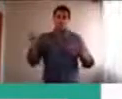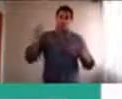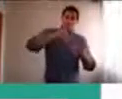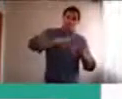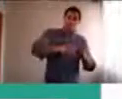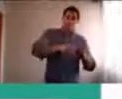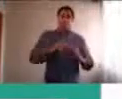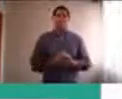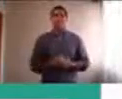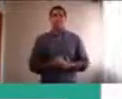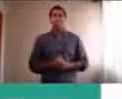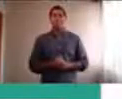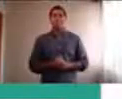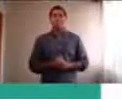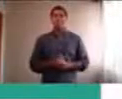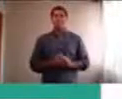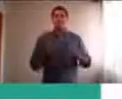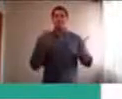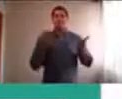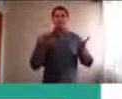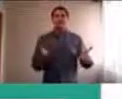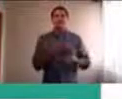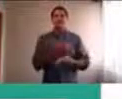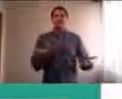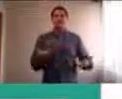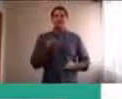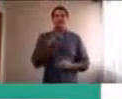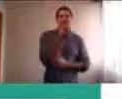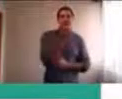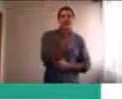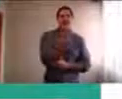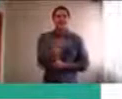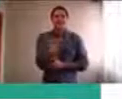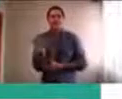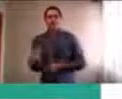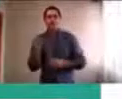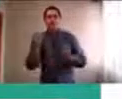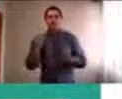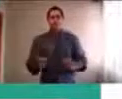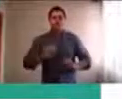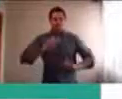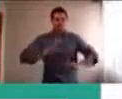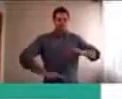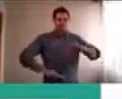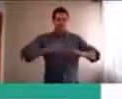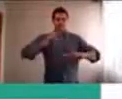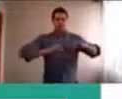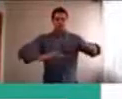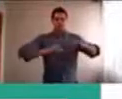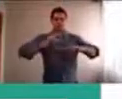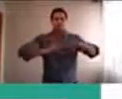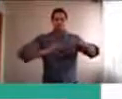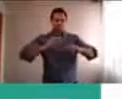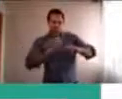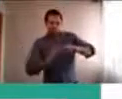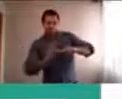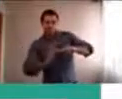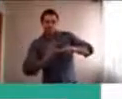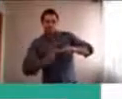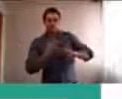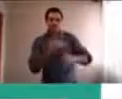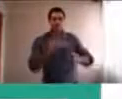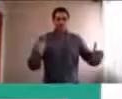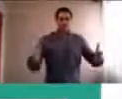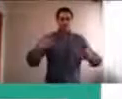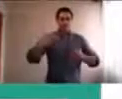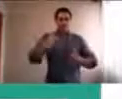es, a medida del consumidor, cada uno, a ir construyendo, su tranquicaja, con los elementos, que lo ayuden, a